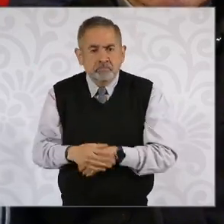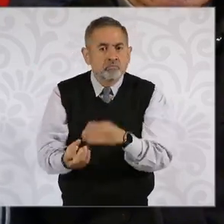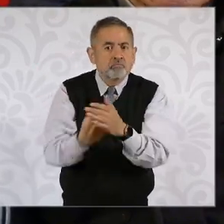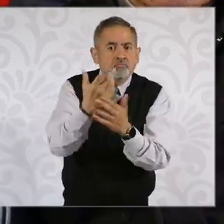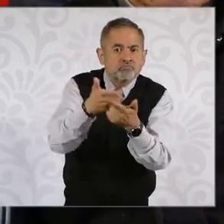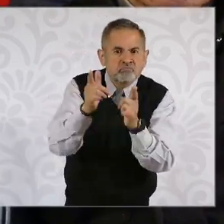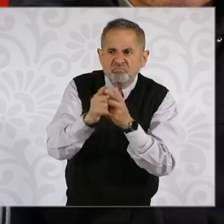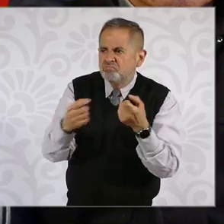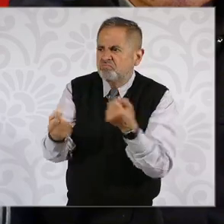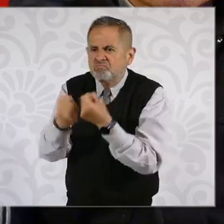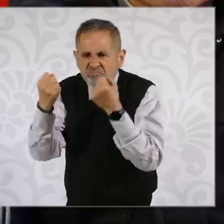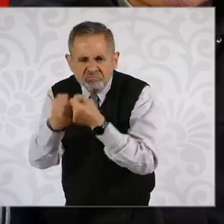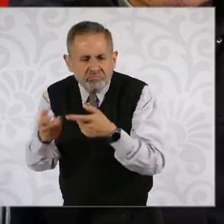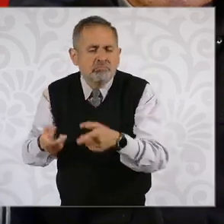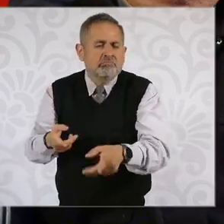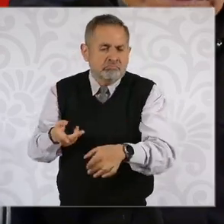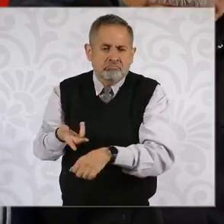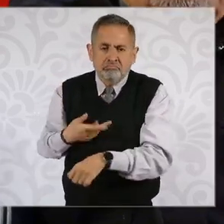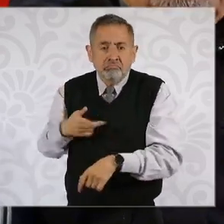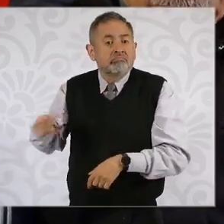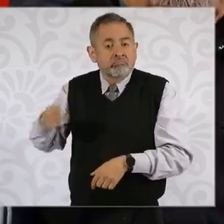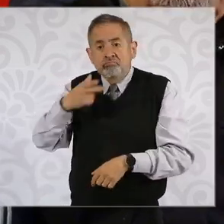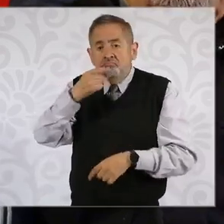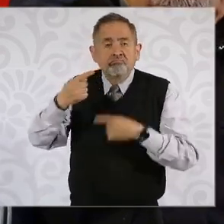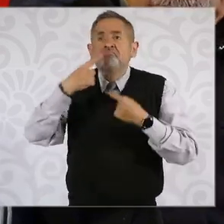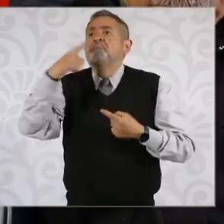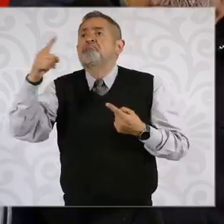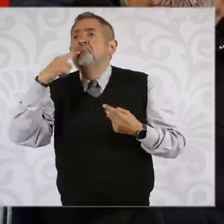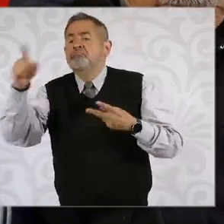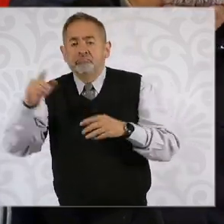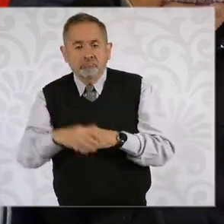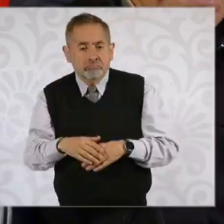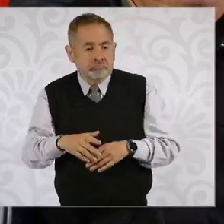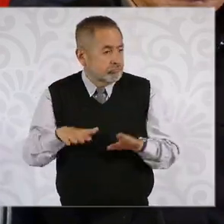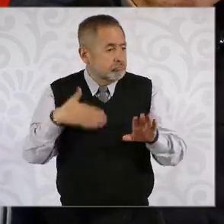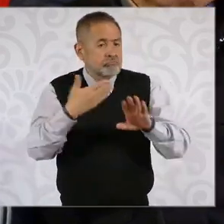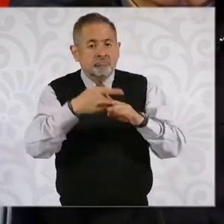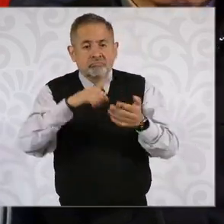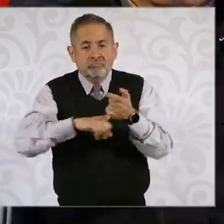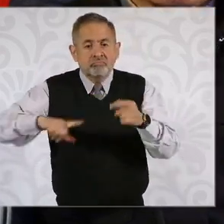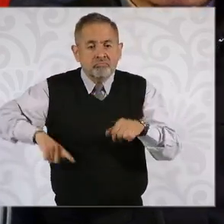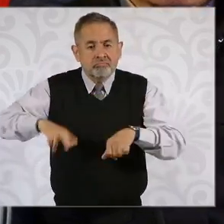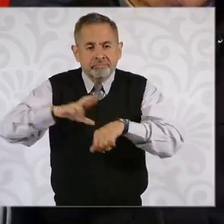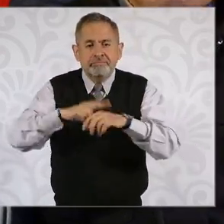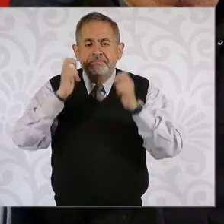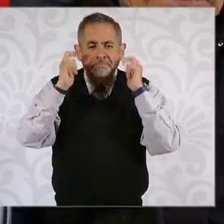el desprecio, sobre todo del gobernador de Chiapas. Él decía que el gobierno no sólo no hace nada, sino que